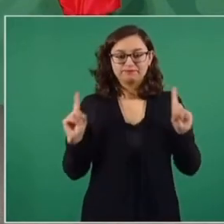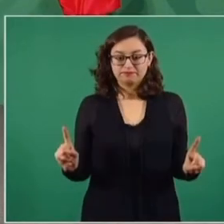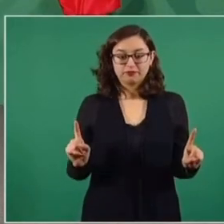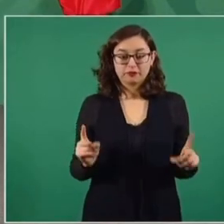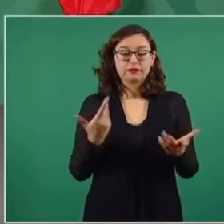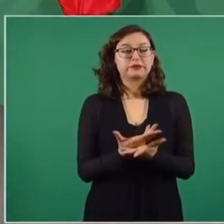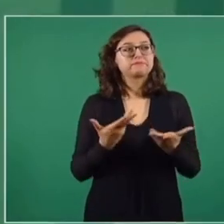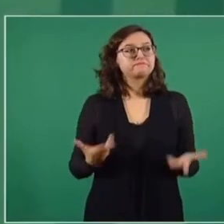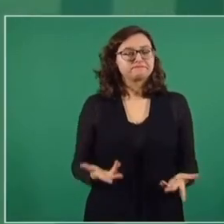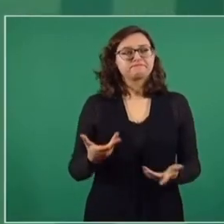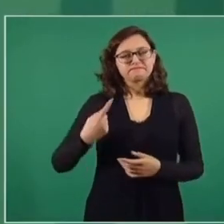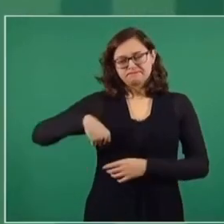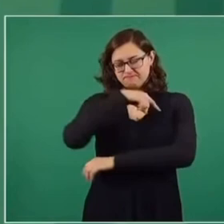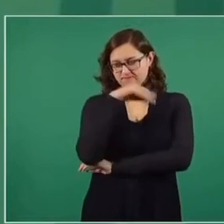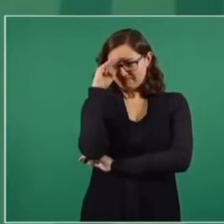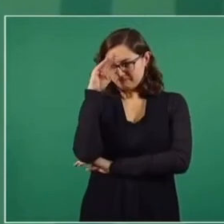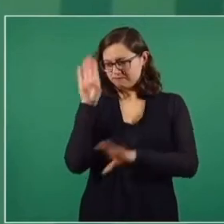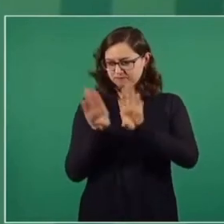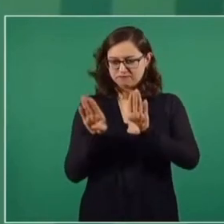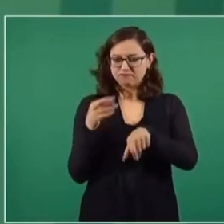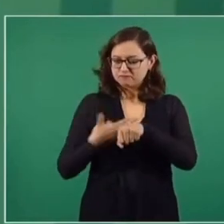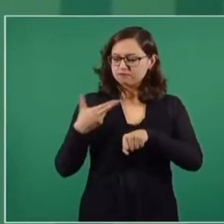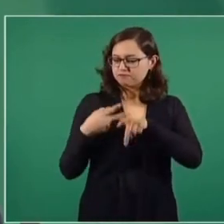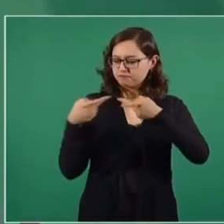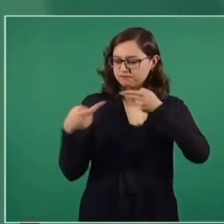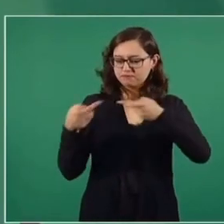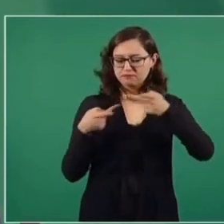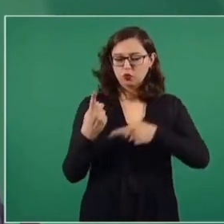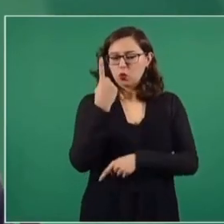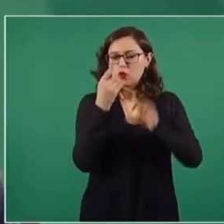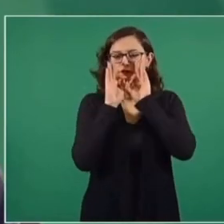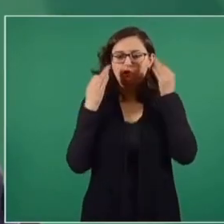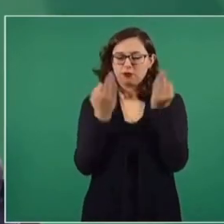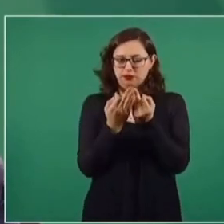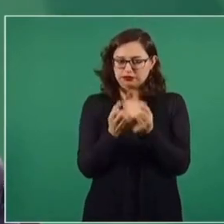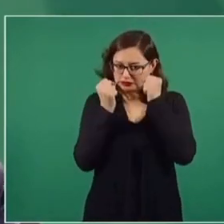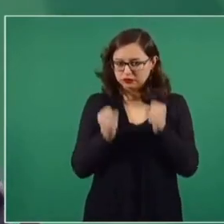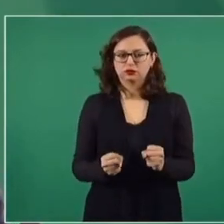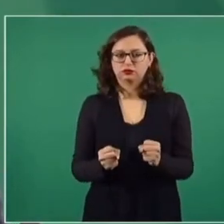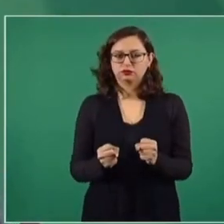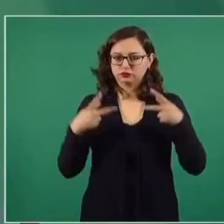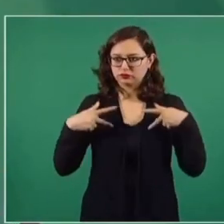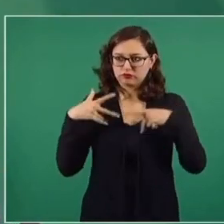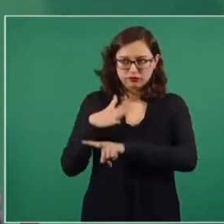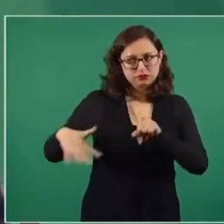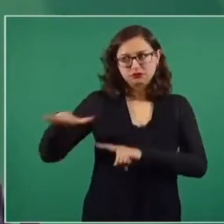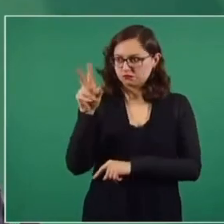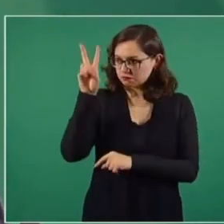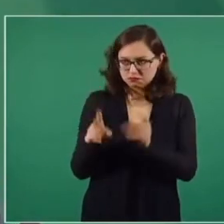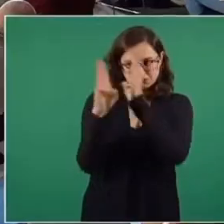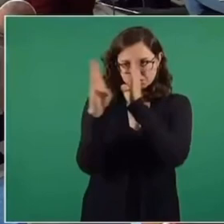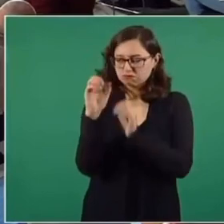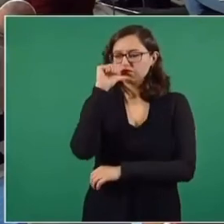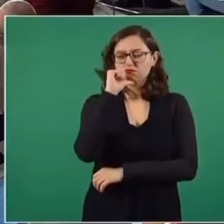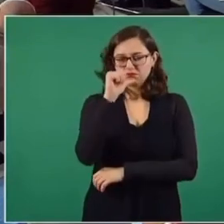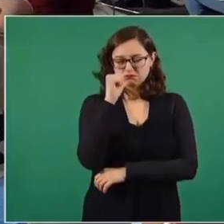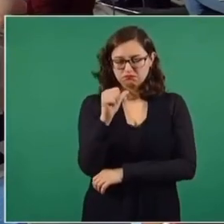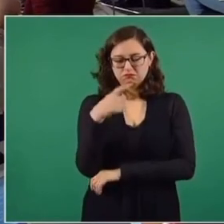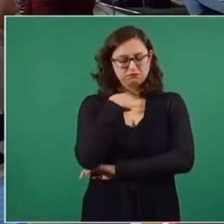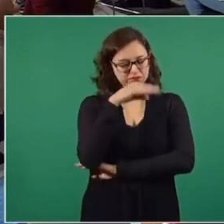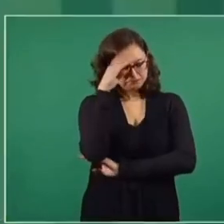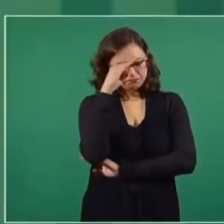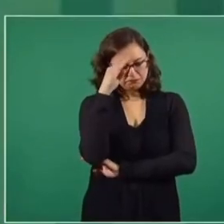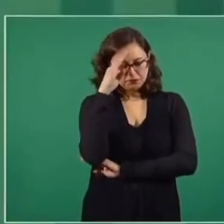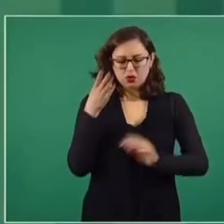para garantizarle a la sociedad, al pueblo, de que no se espía a nadie. Voy a